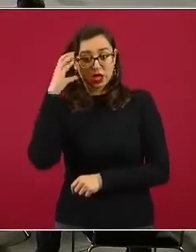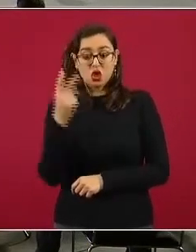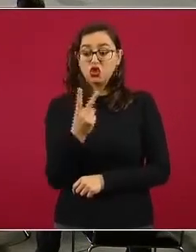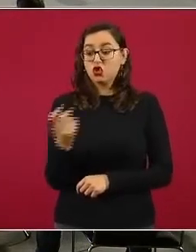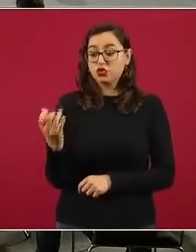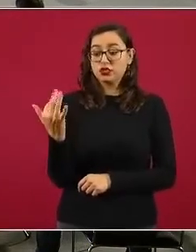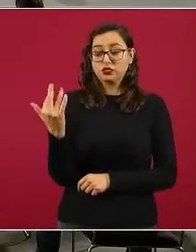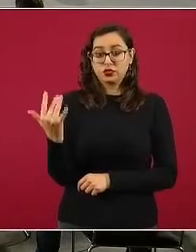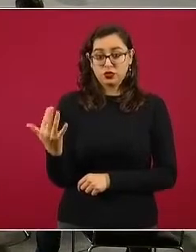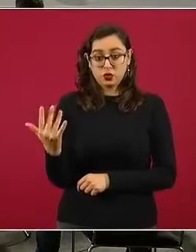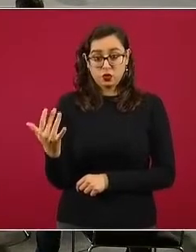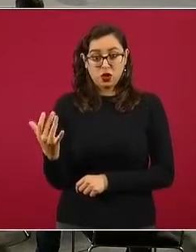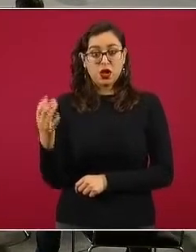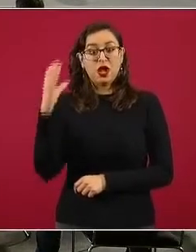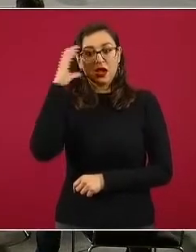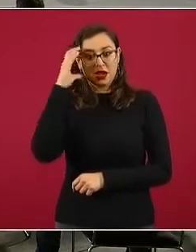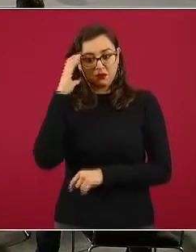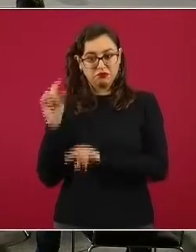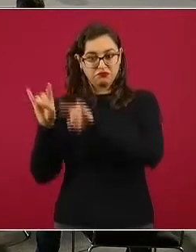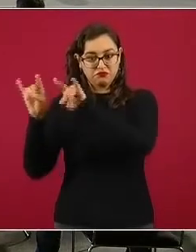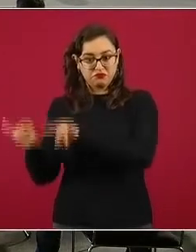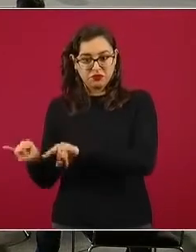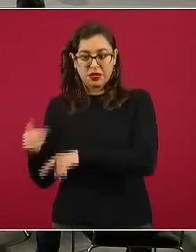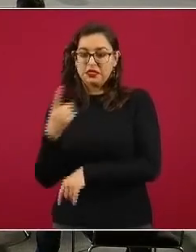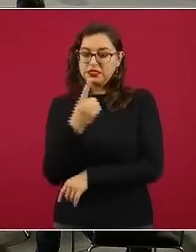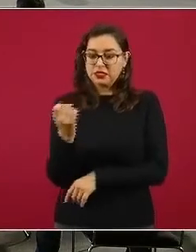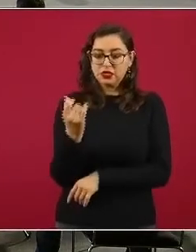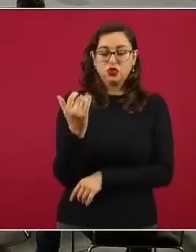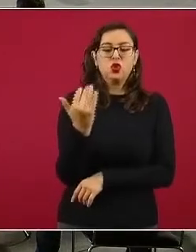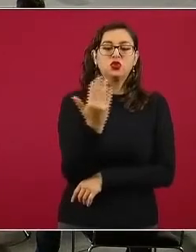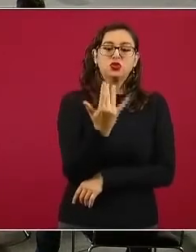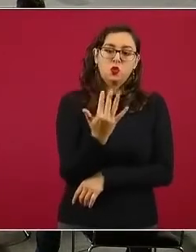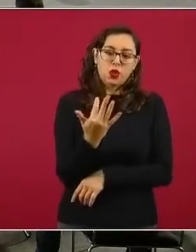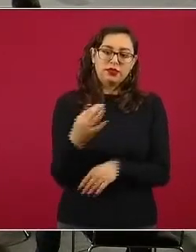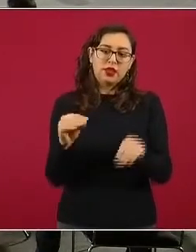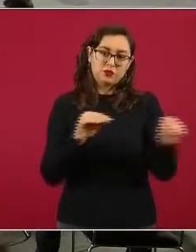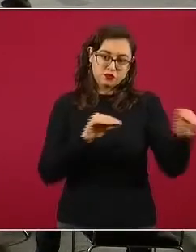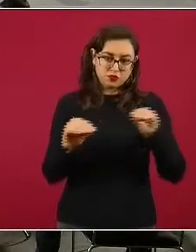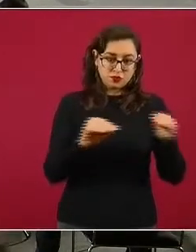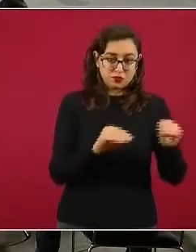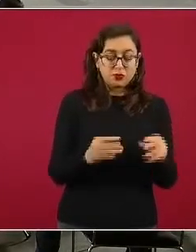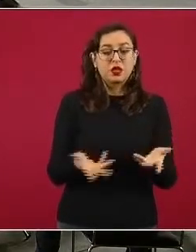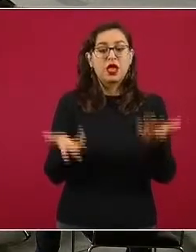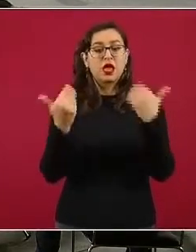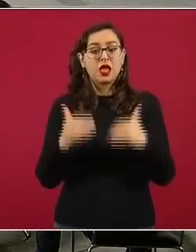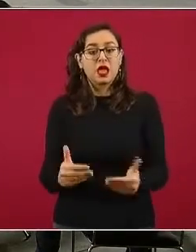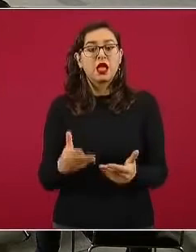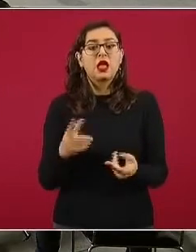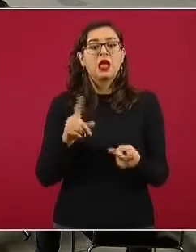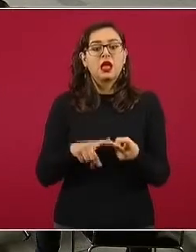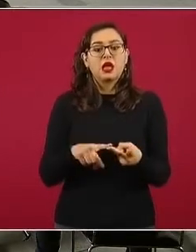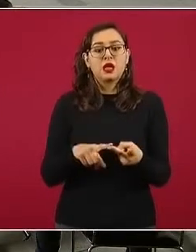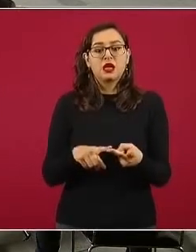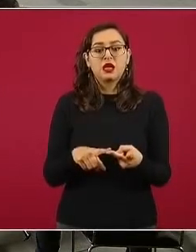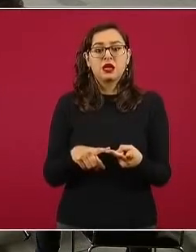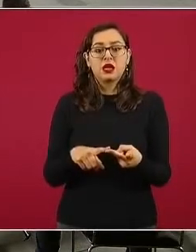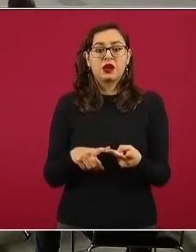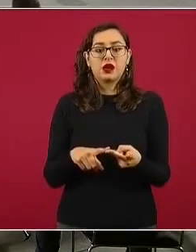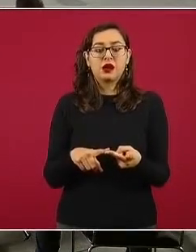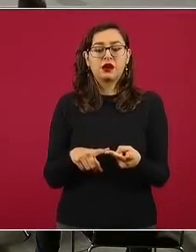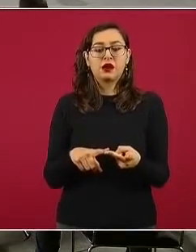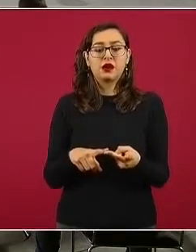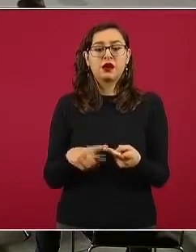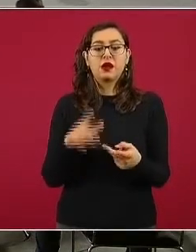serán camas sensables, 150 no sensables. Contará con una sala de